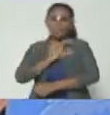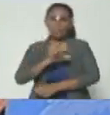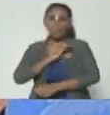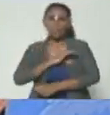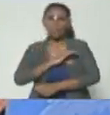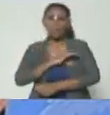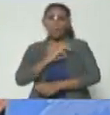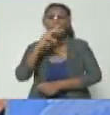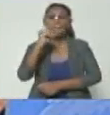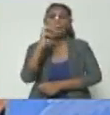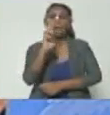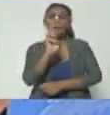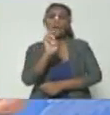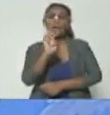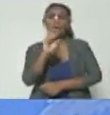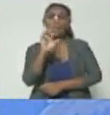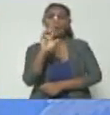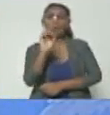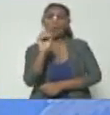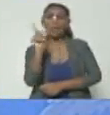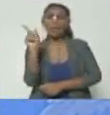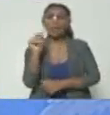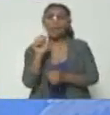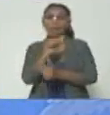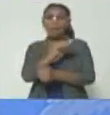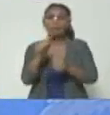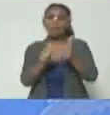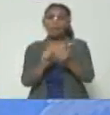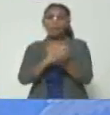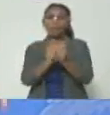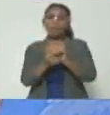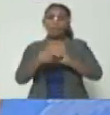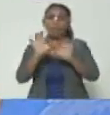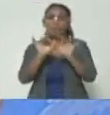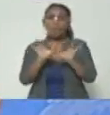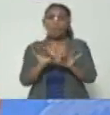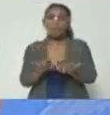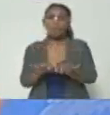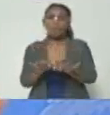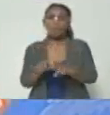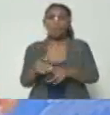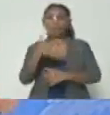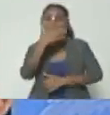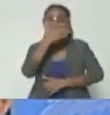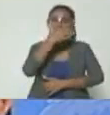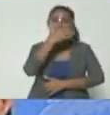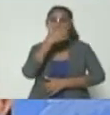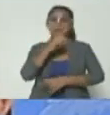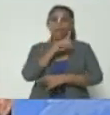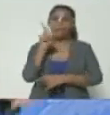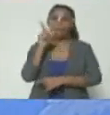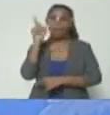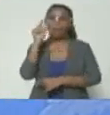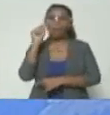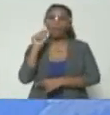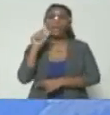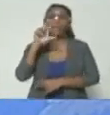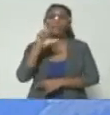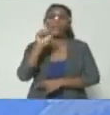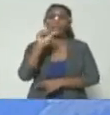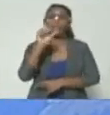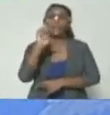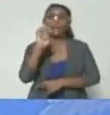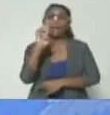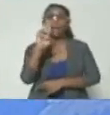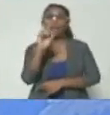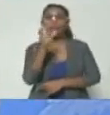Roberto Marrero, que fue sustituido en la función de administrador del terrorismo por este, Sergio Vergara, y ahora le dieron un premio